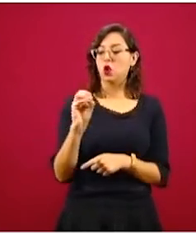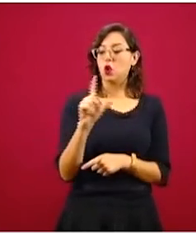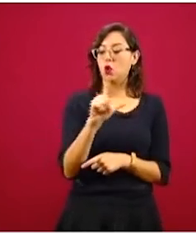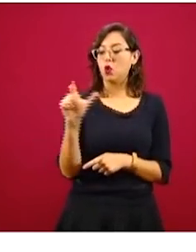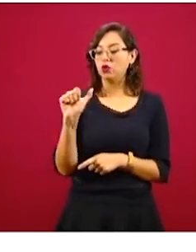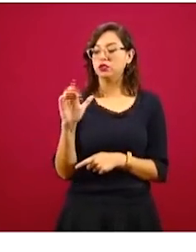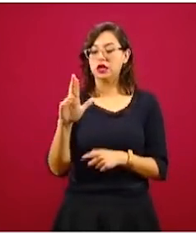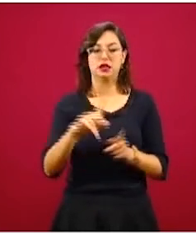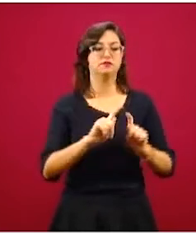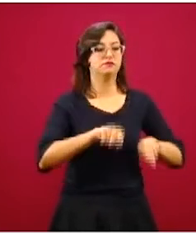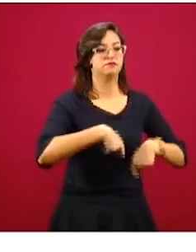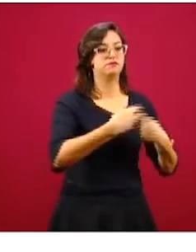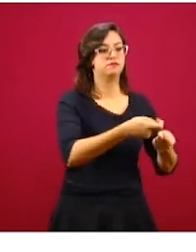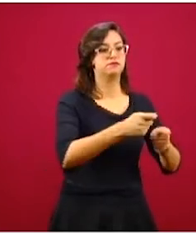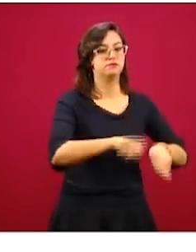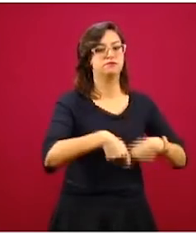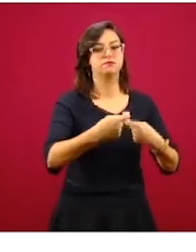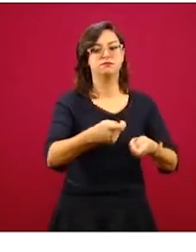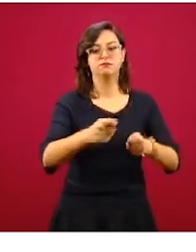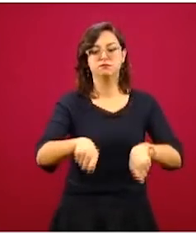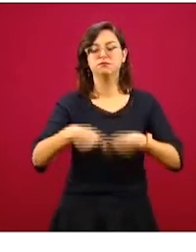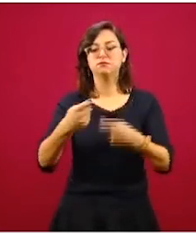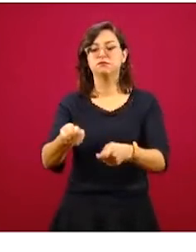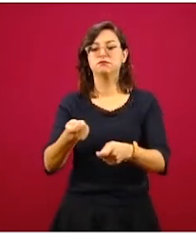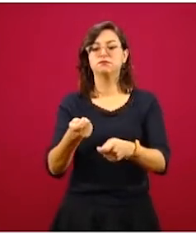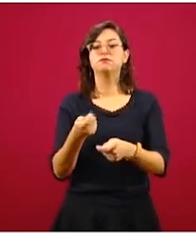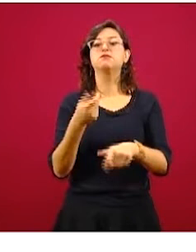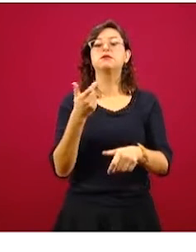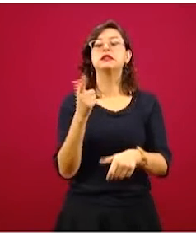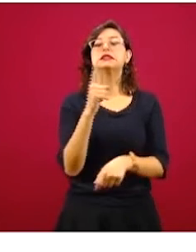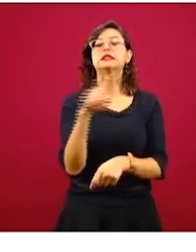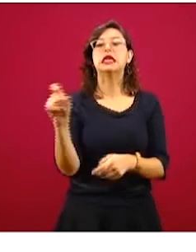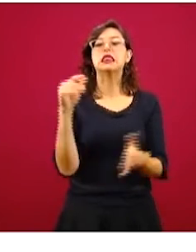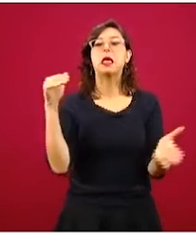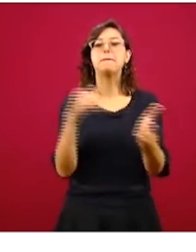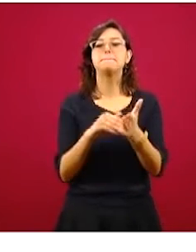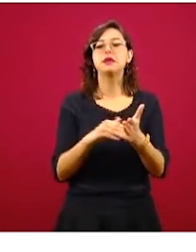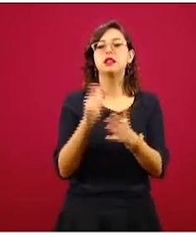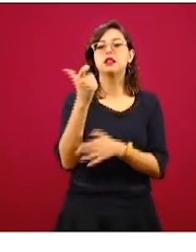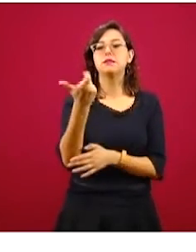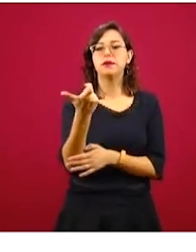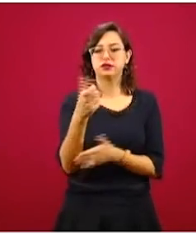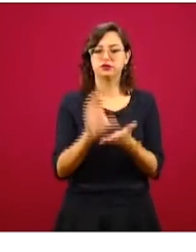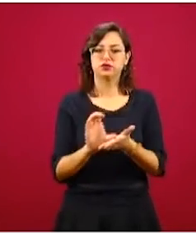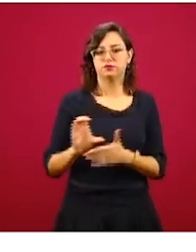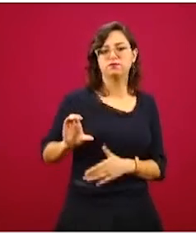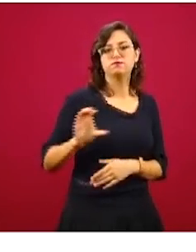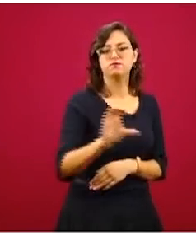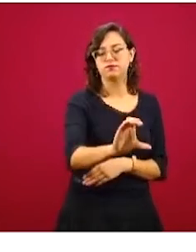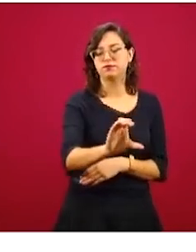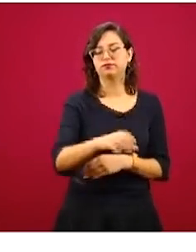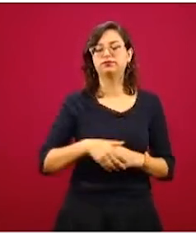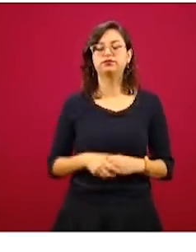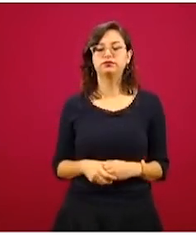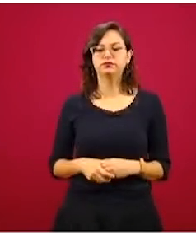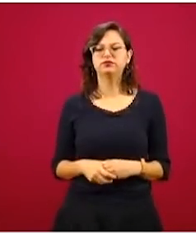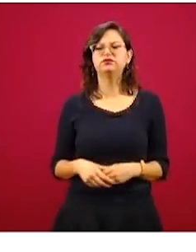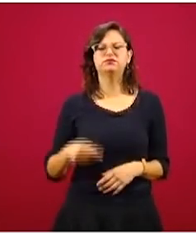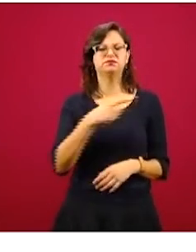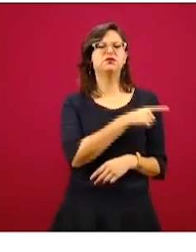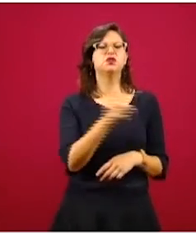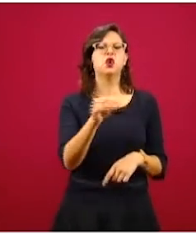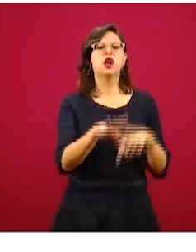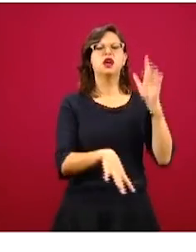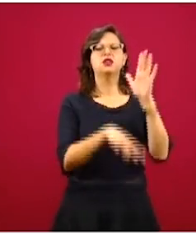con, como lo establece la ley, un numerario de 100 mil pesos para estos 58 médicos. ¿Quién los elige a ellos?